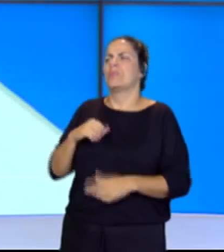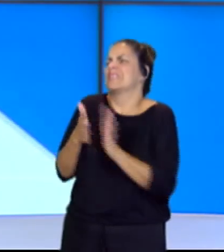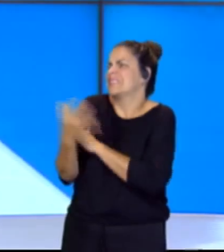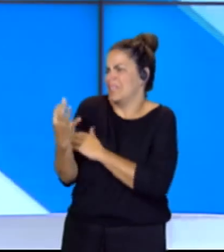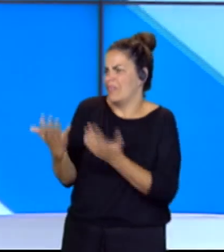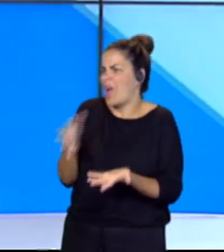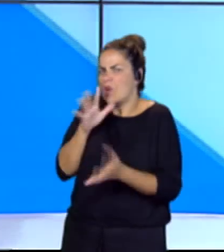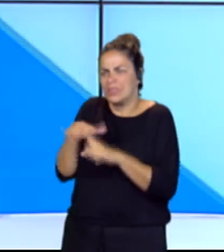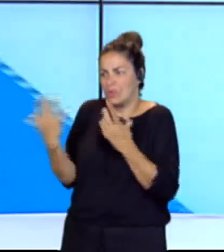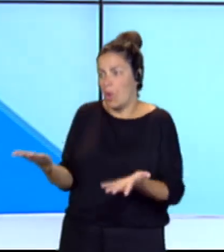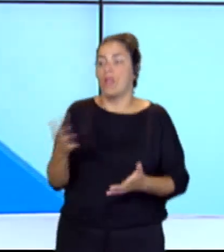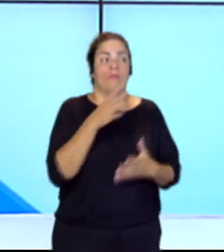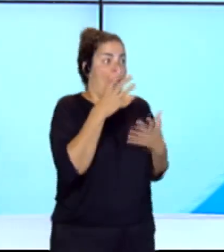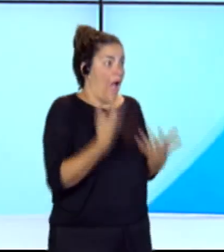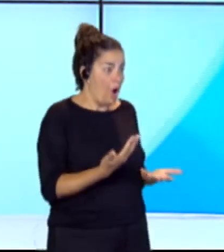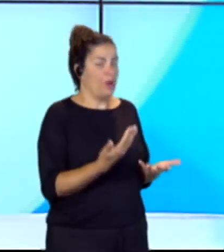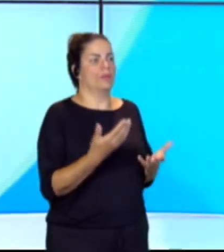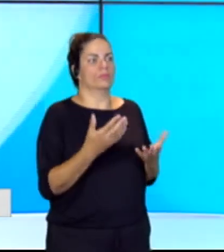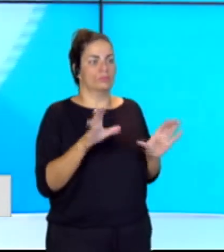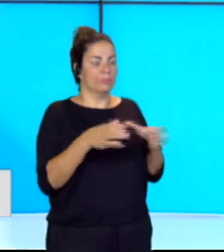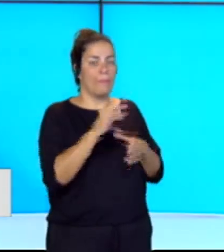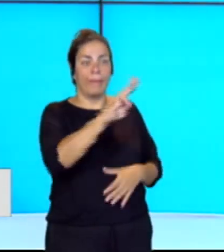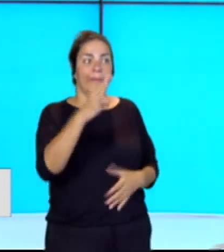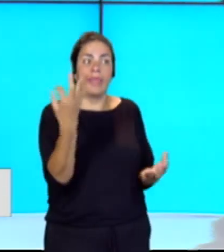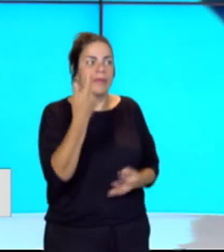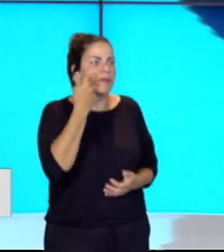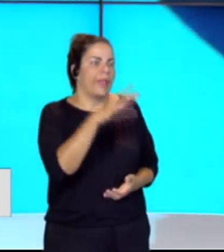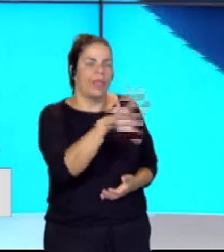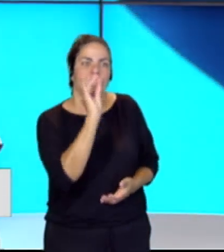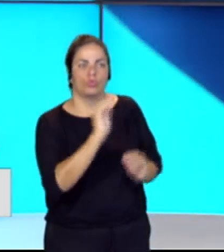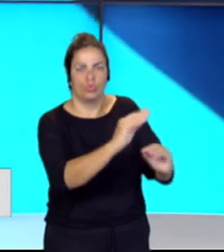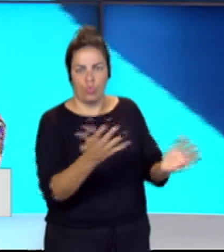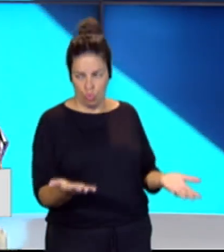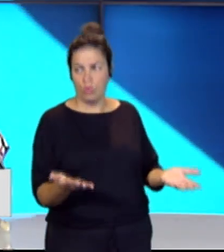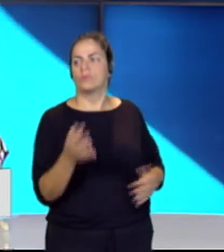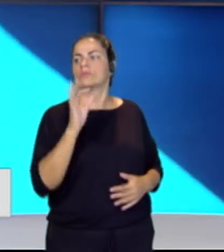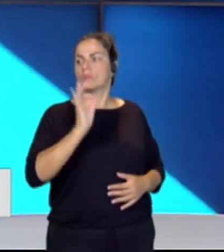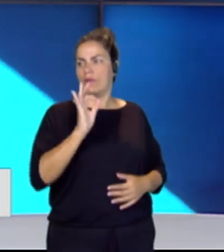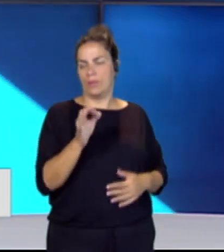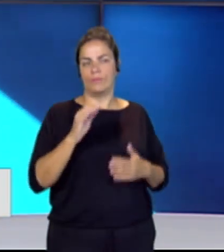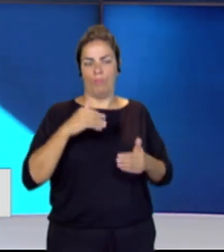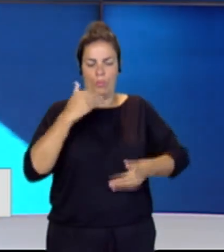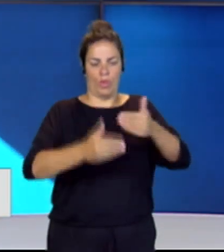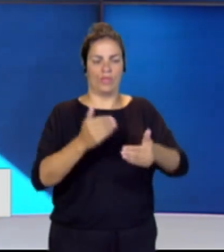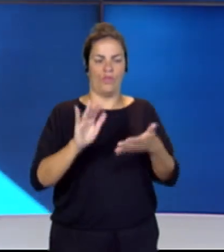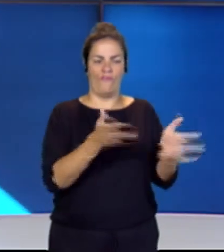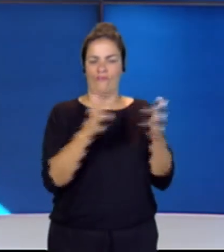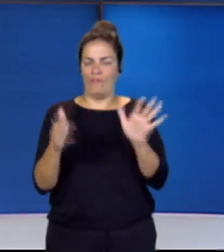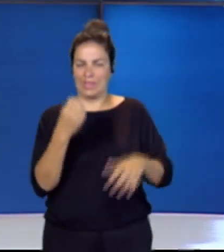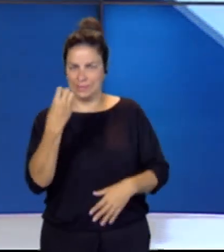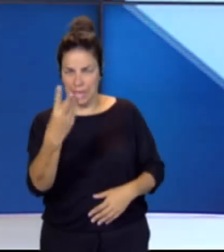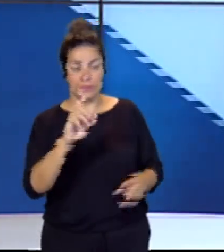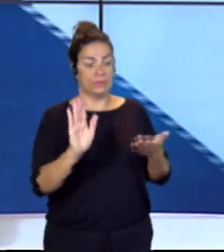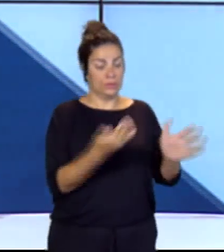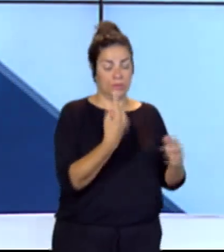En el punto de que el Partido Popular se tiene que decidir. cierto que este proceso tiene tres fases. La primera de